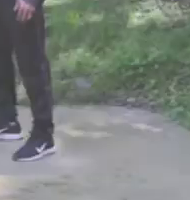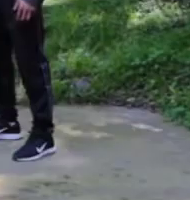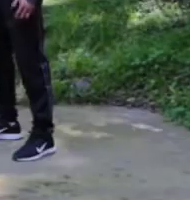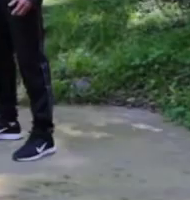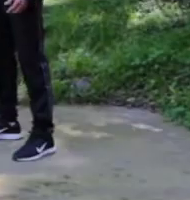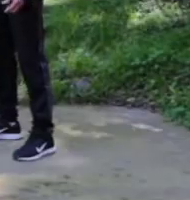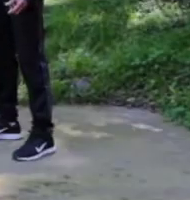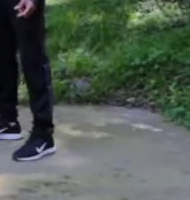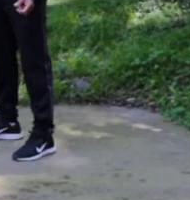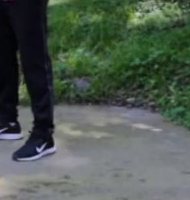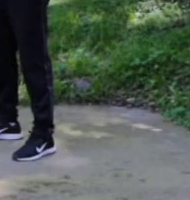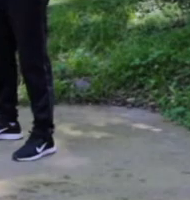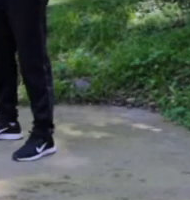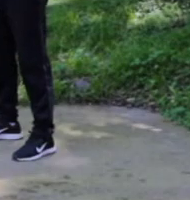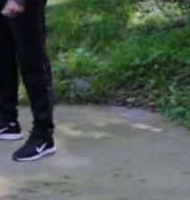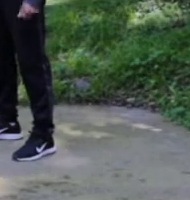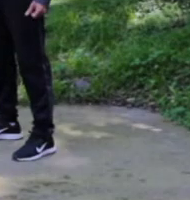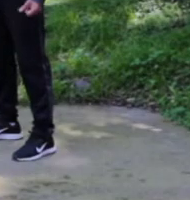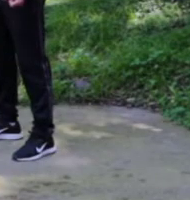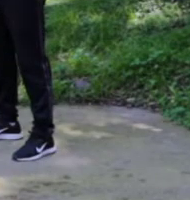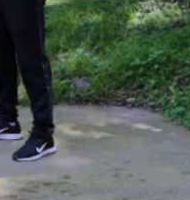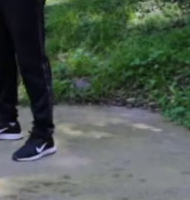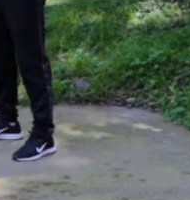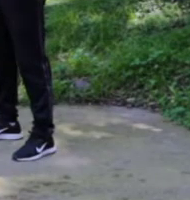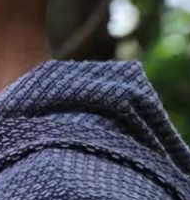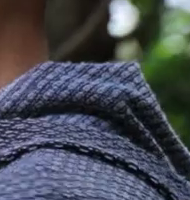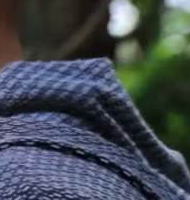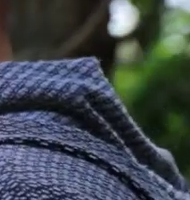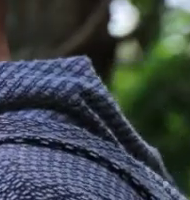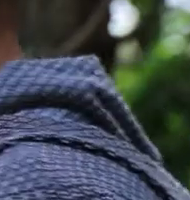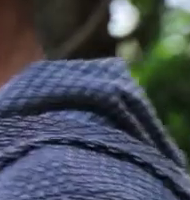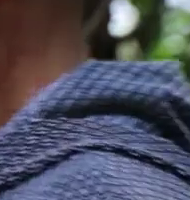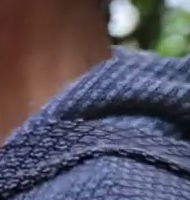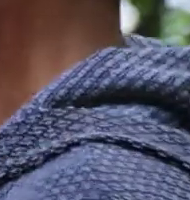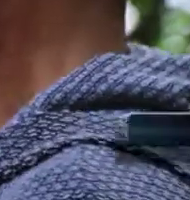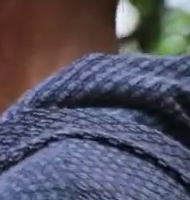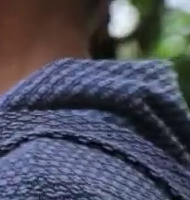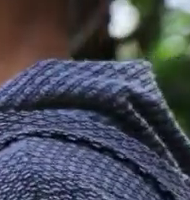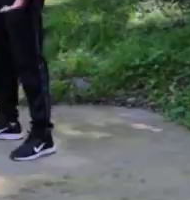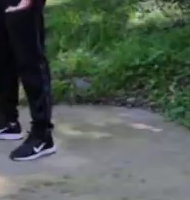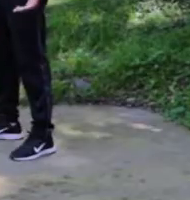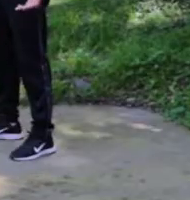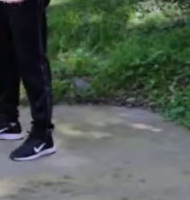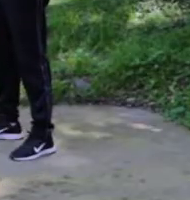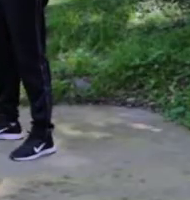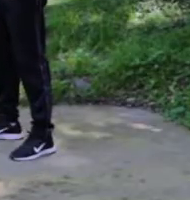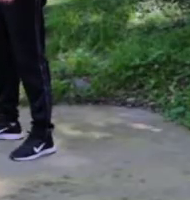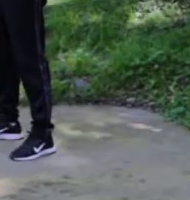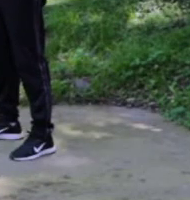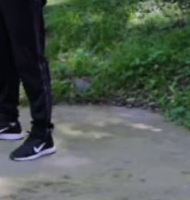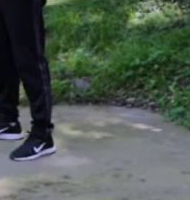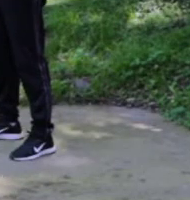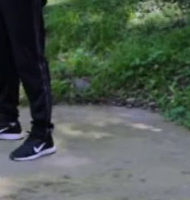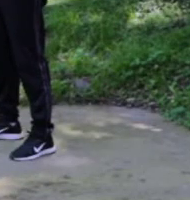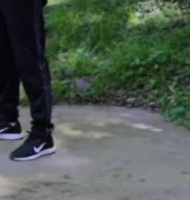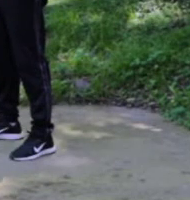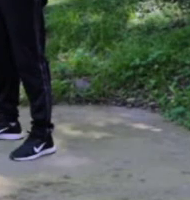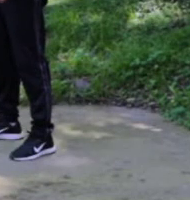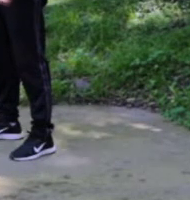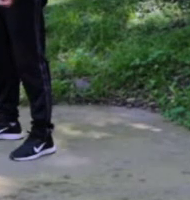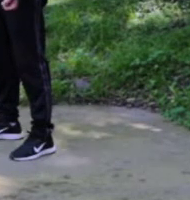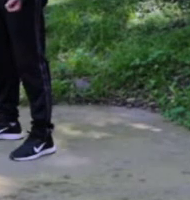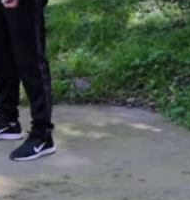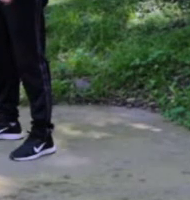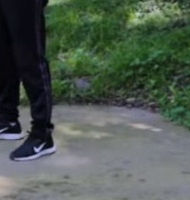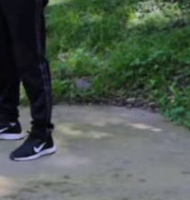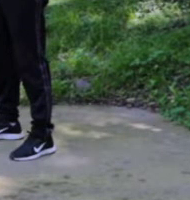Ahora vamos a trabajar el brazo de bíceps. Nos vamos a parar derechos. Vamos a pegar los codos a nuestro